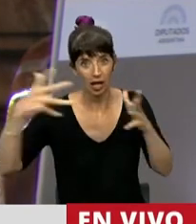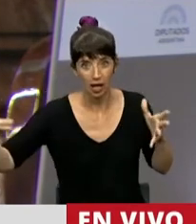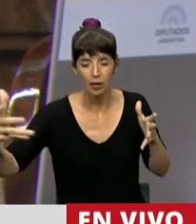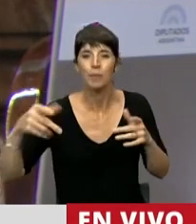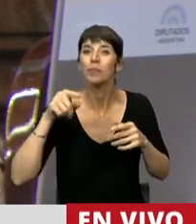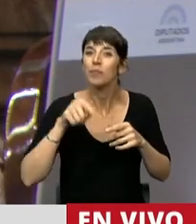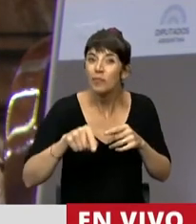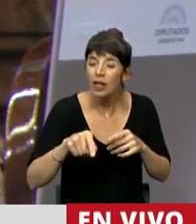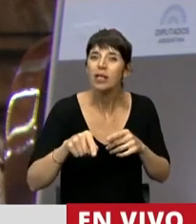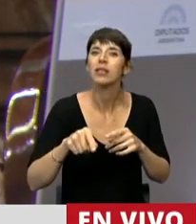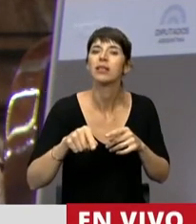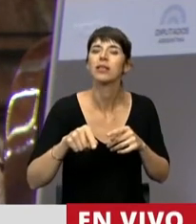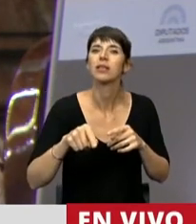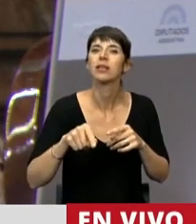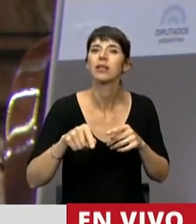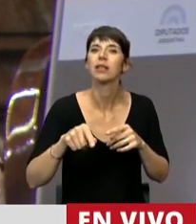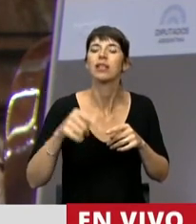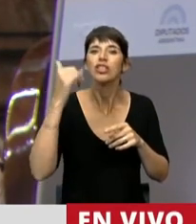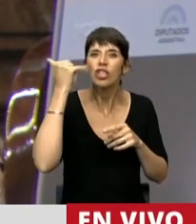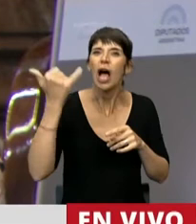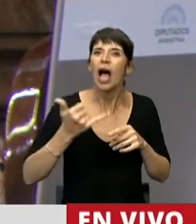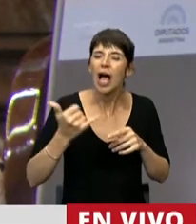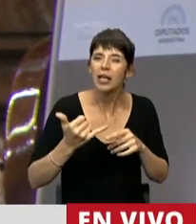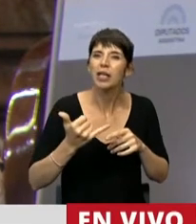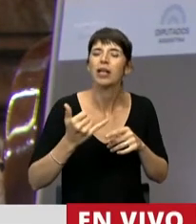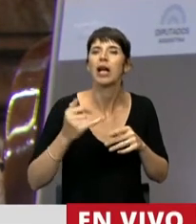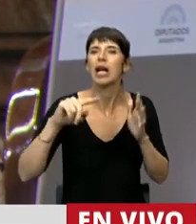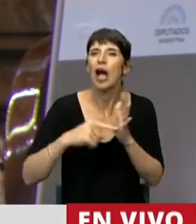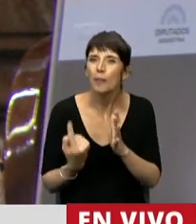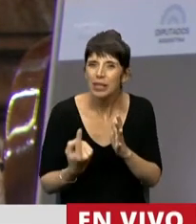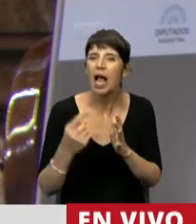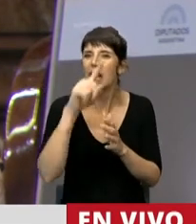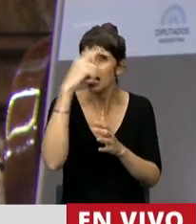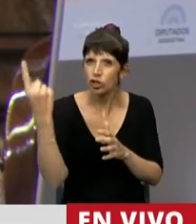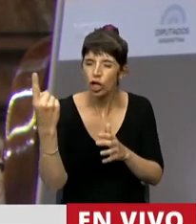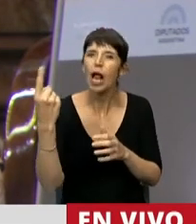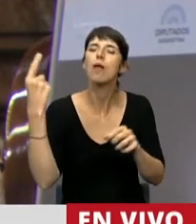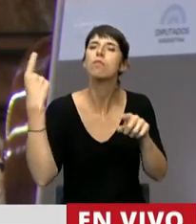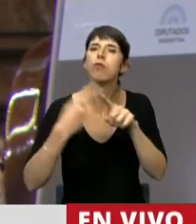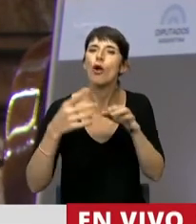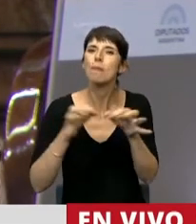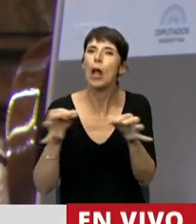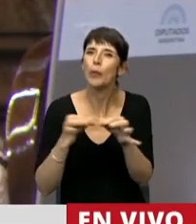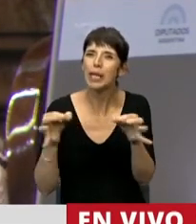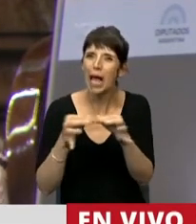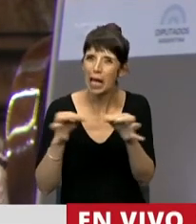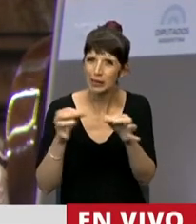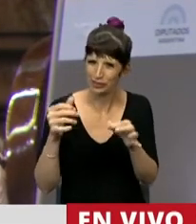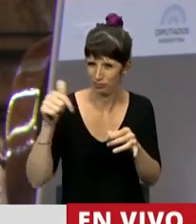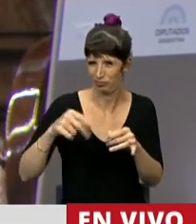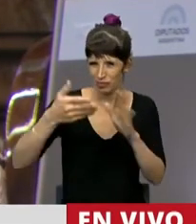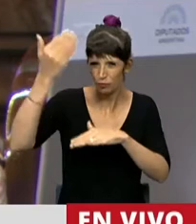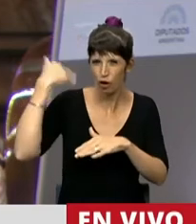nacional de la vigilia por la gesta de Malvinas, que fue otorgada por este mismo